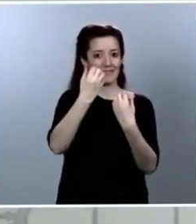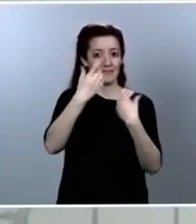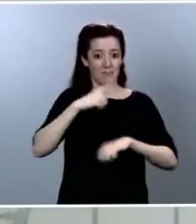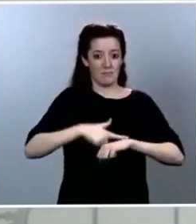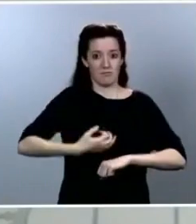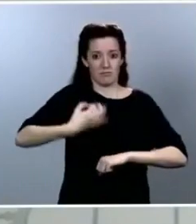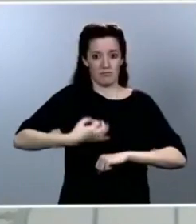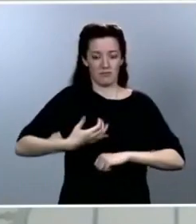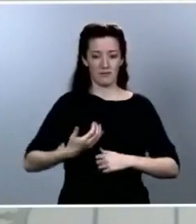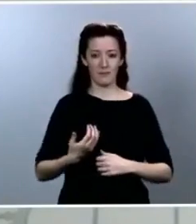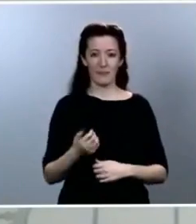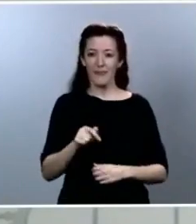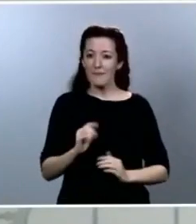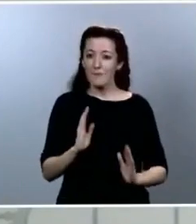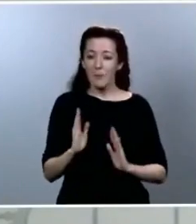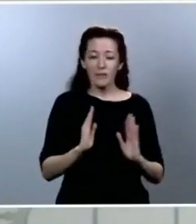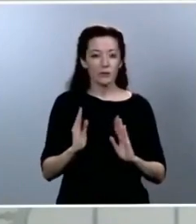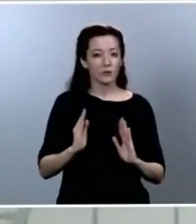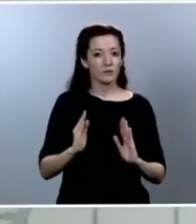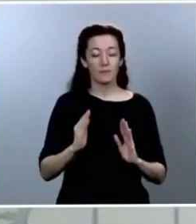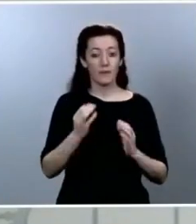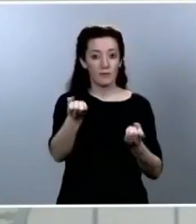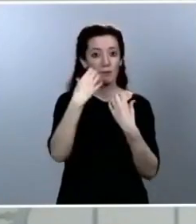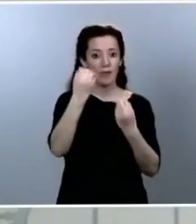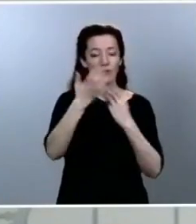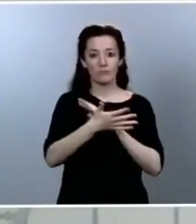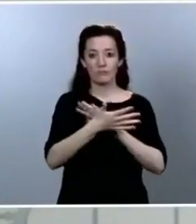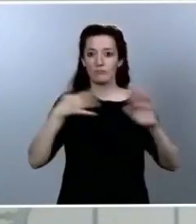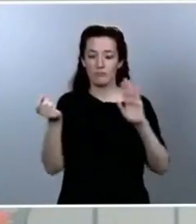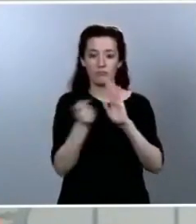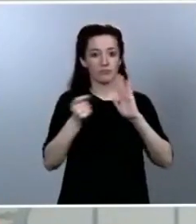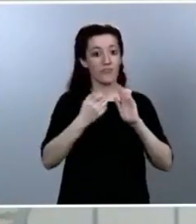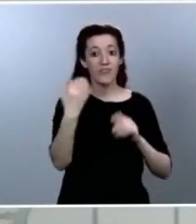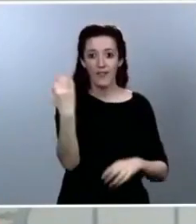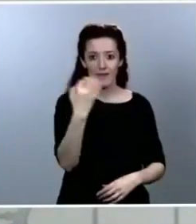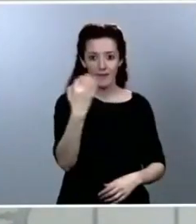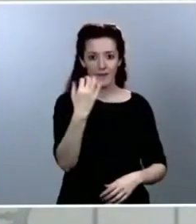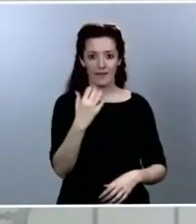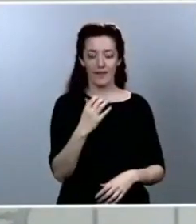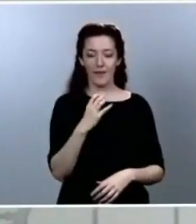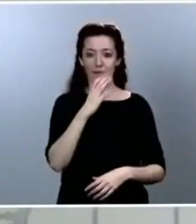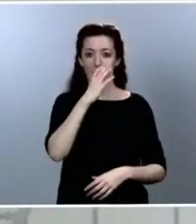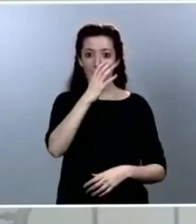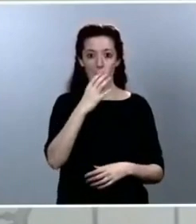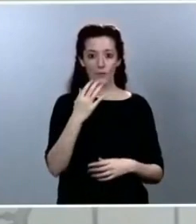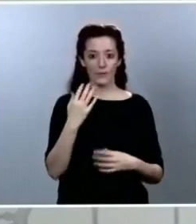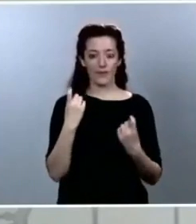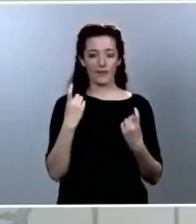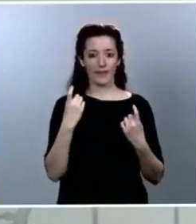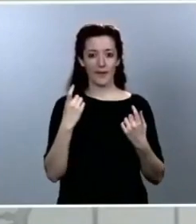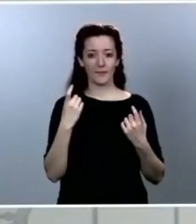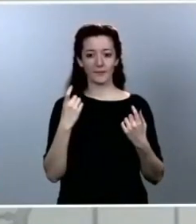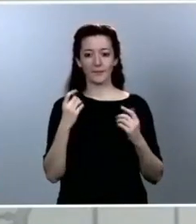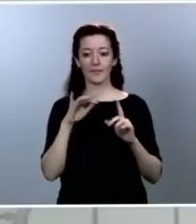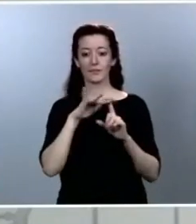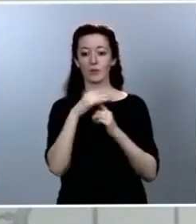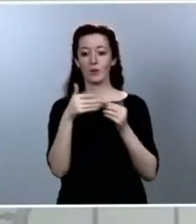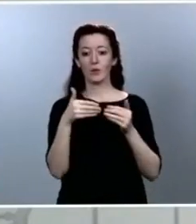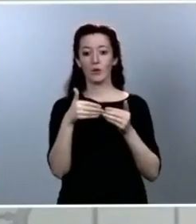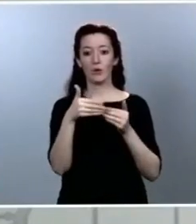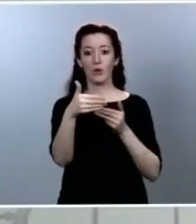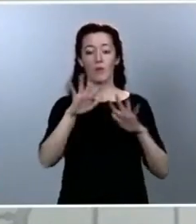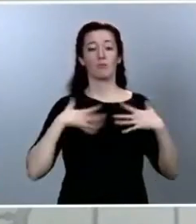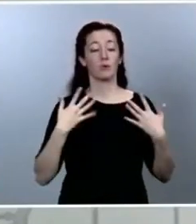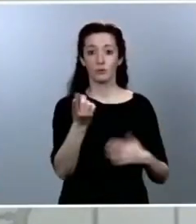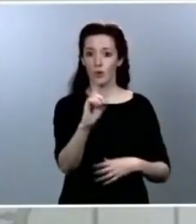a ser crítico porque tenemos que estar adelantados, anticipándonos ante cualquier riesgo de contagio que se pueda